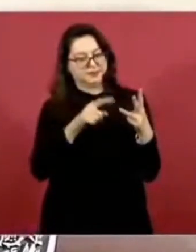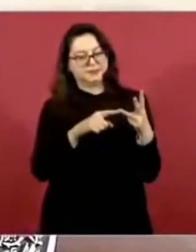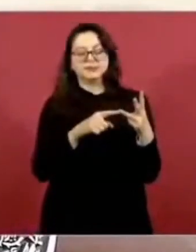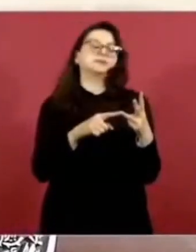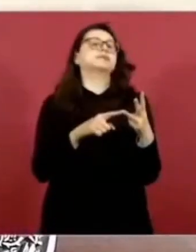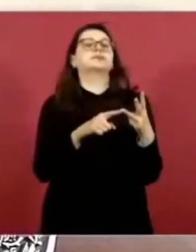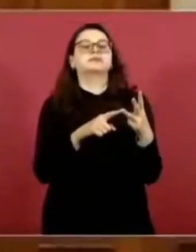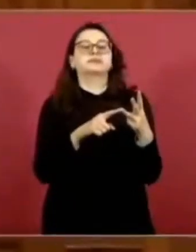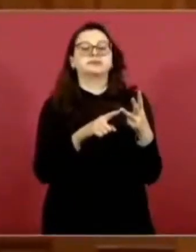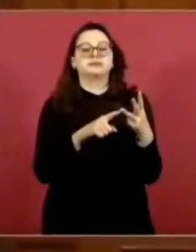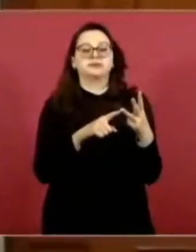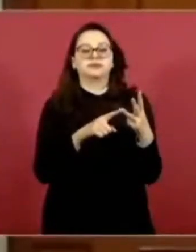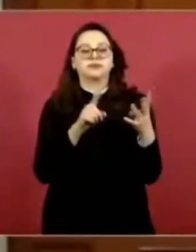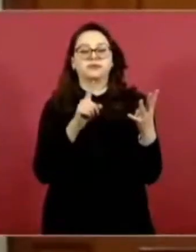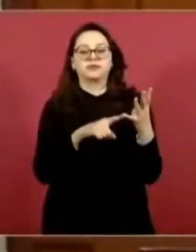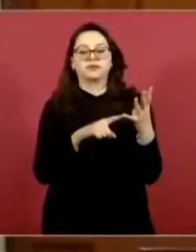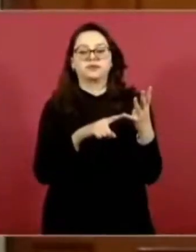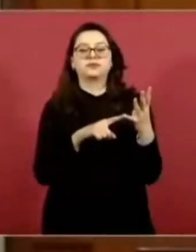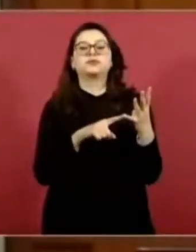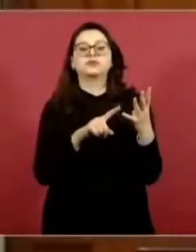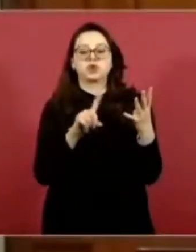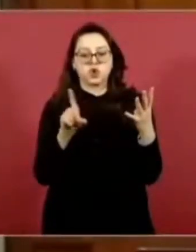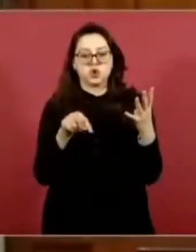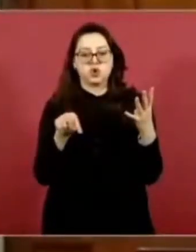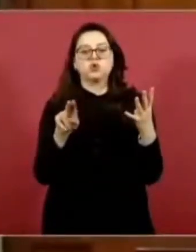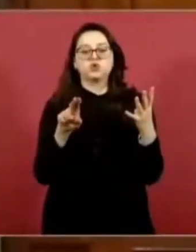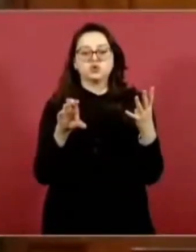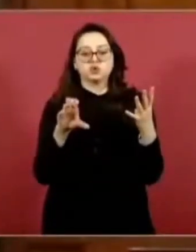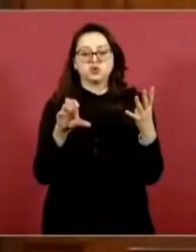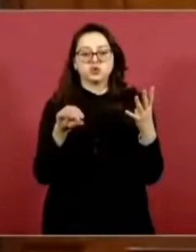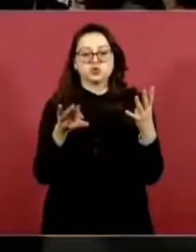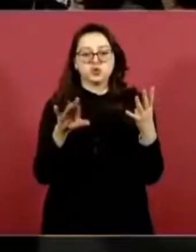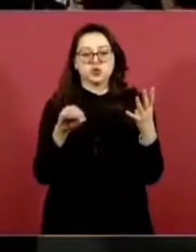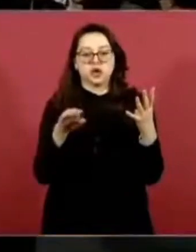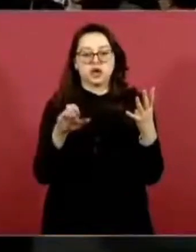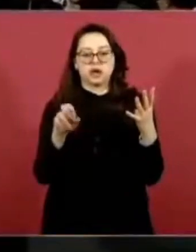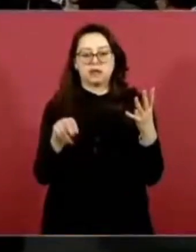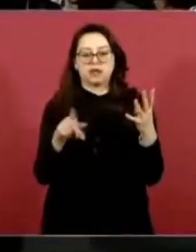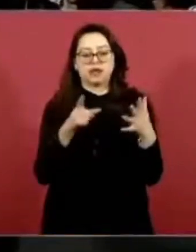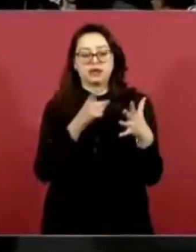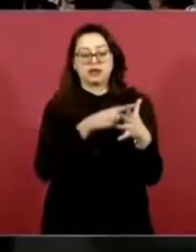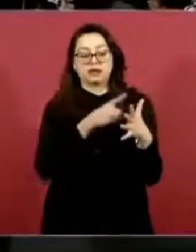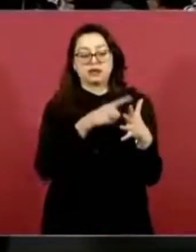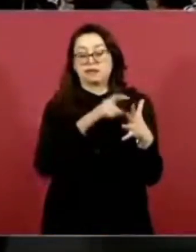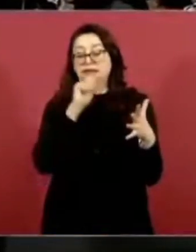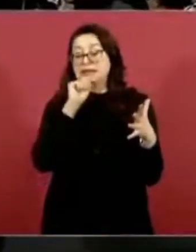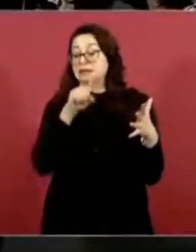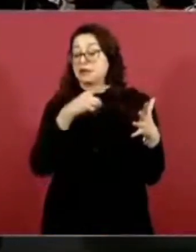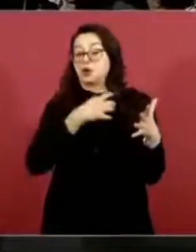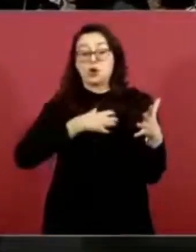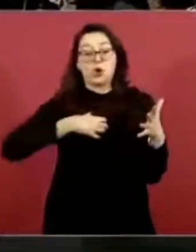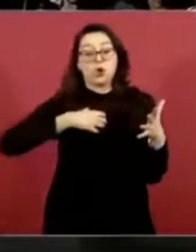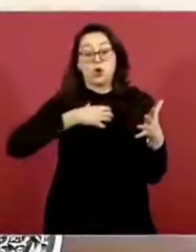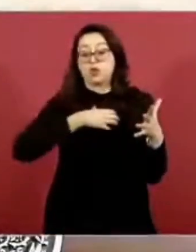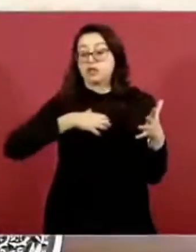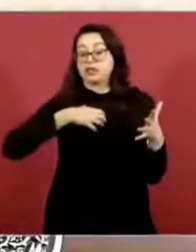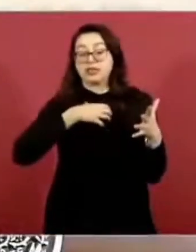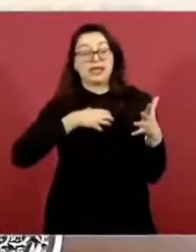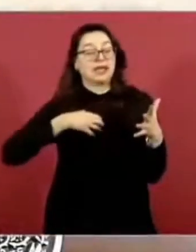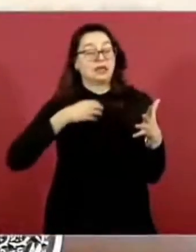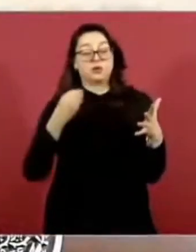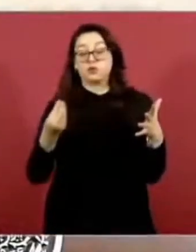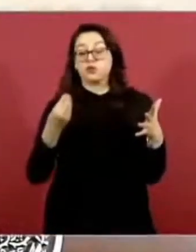Sí, pero también estaba contentísimo y tiene derecho, ¿no?